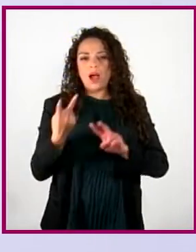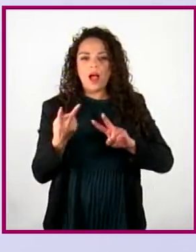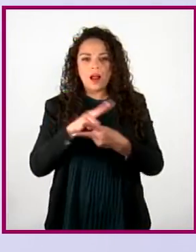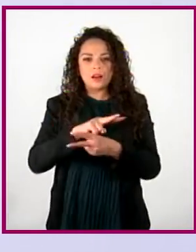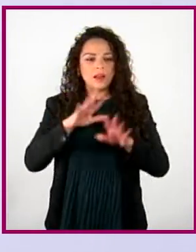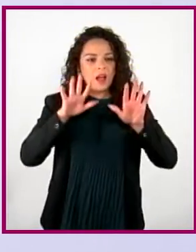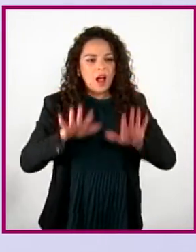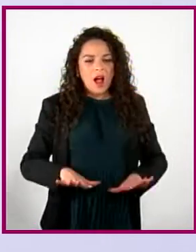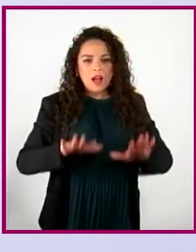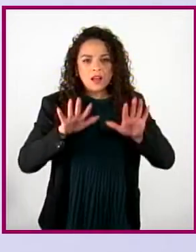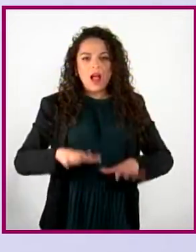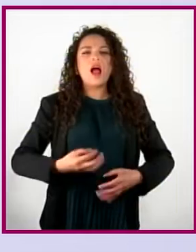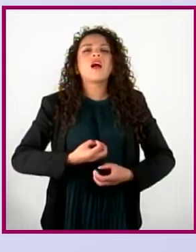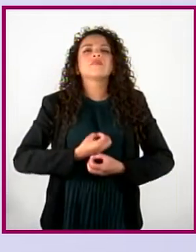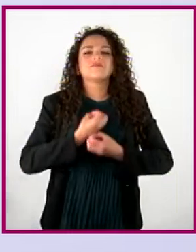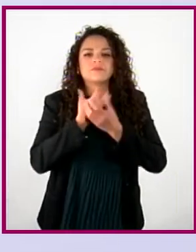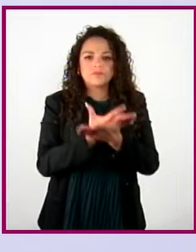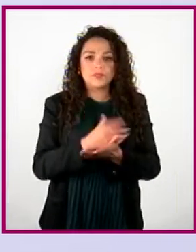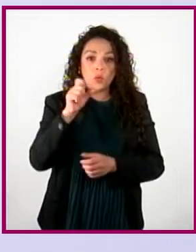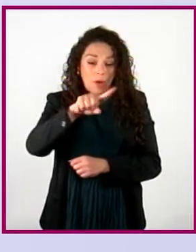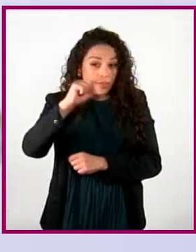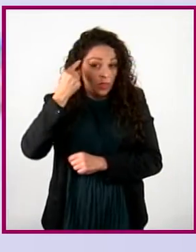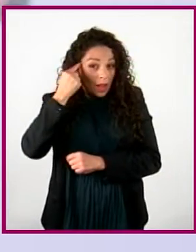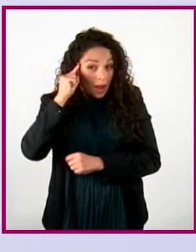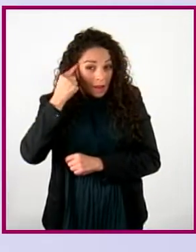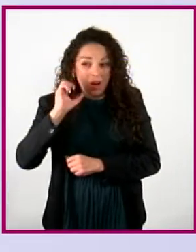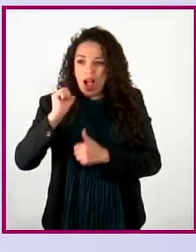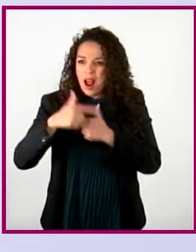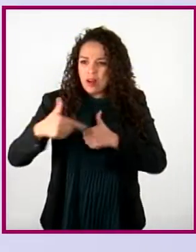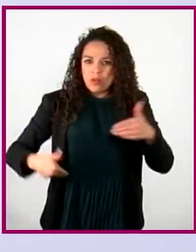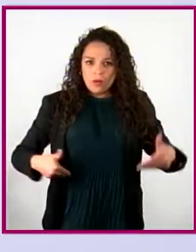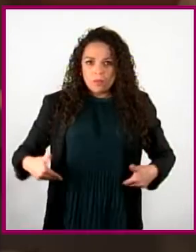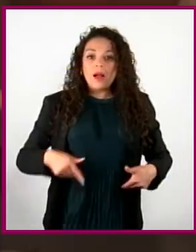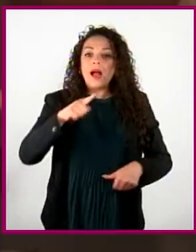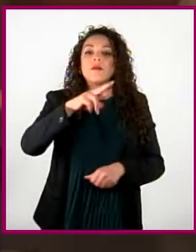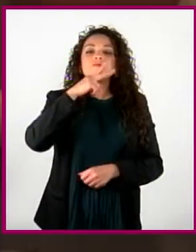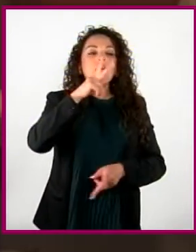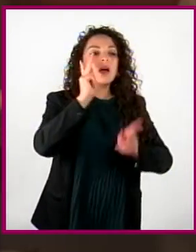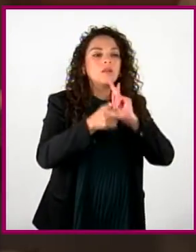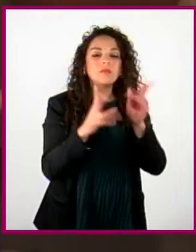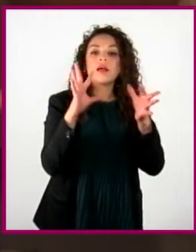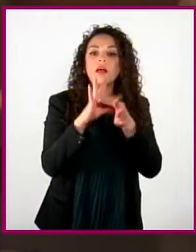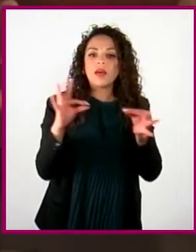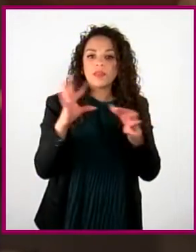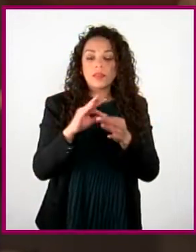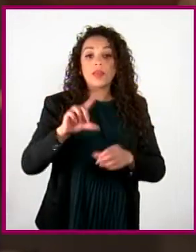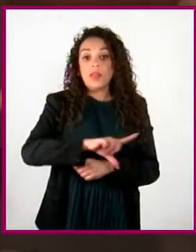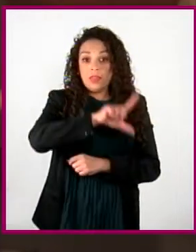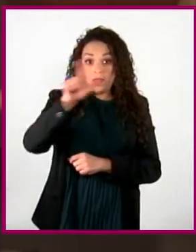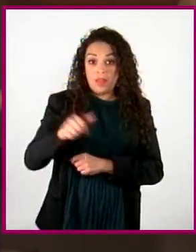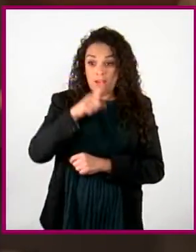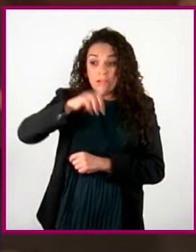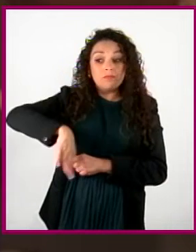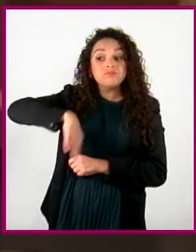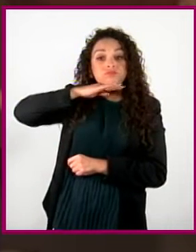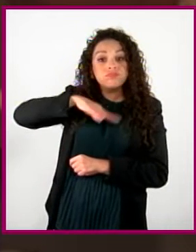asertiva. Si algo nos molesta, lo mejor es hablarlo antes de que siga y siga molestándonos hasta que nos tenga hartos.